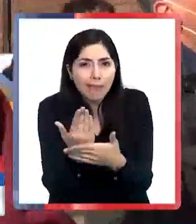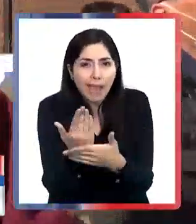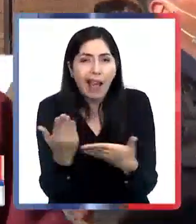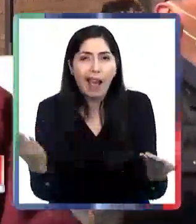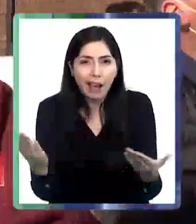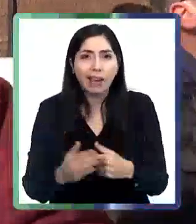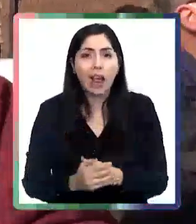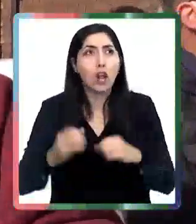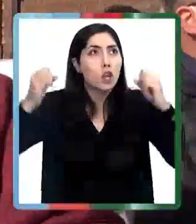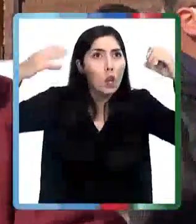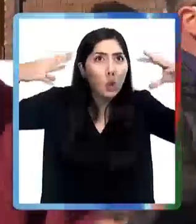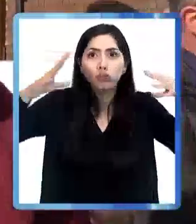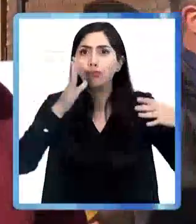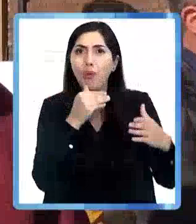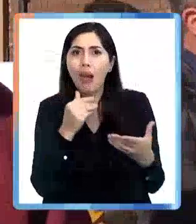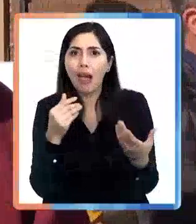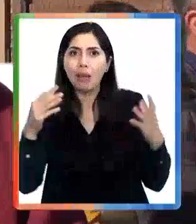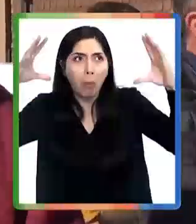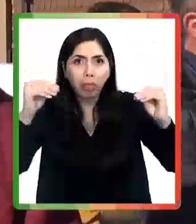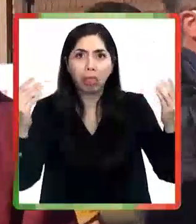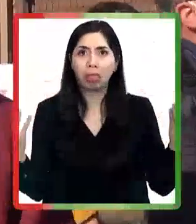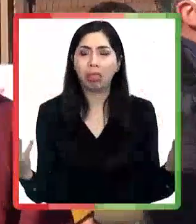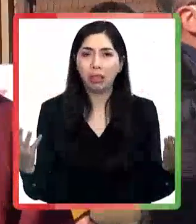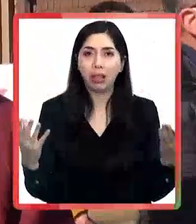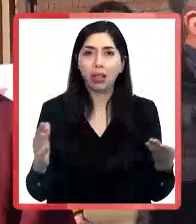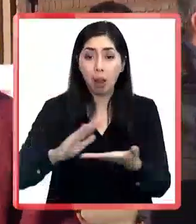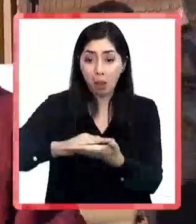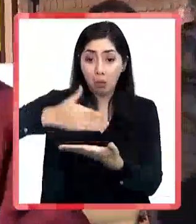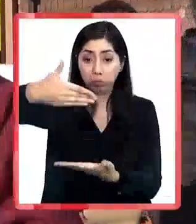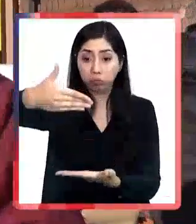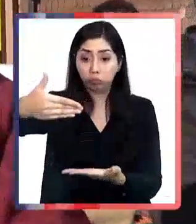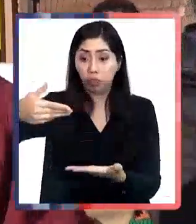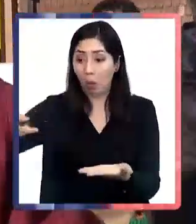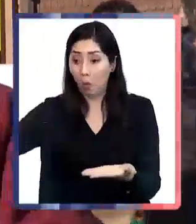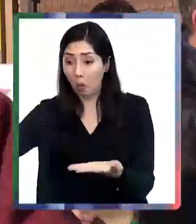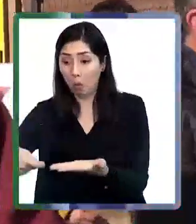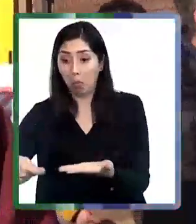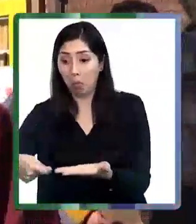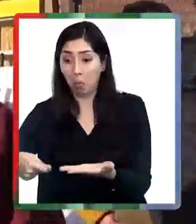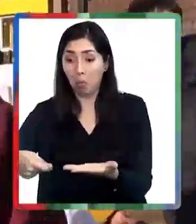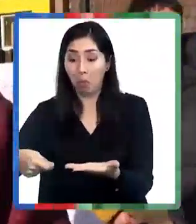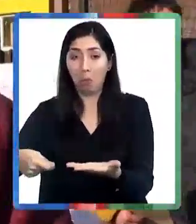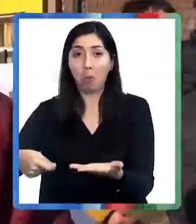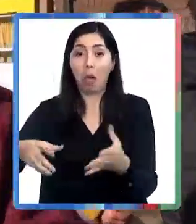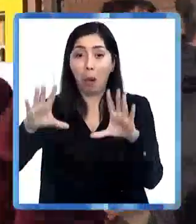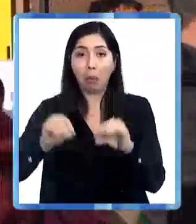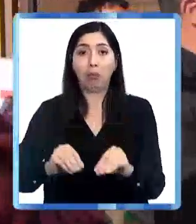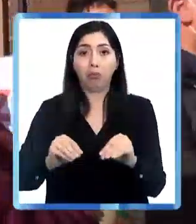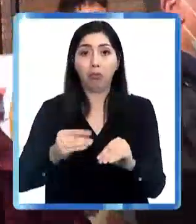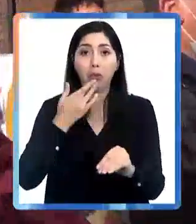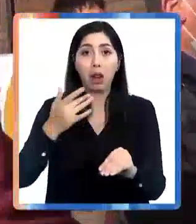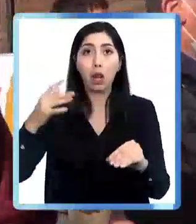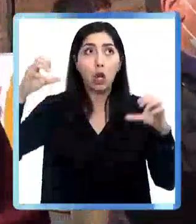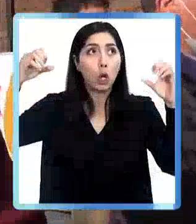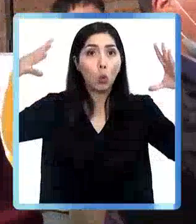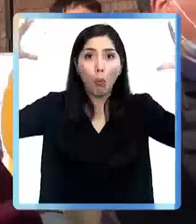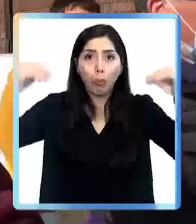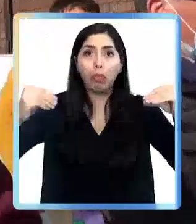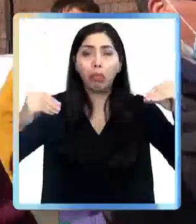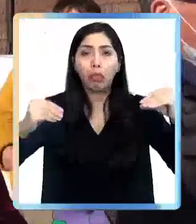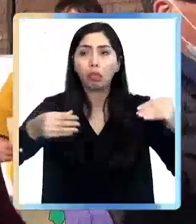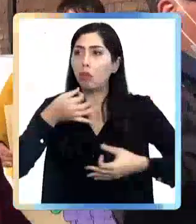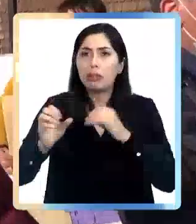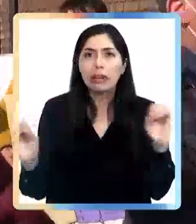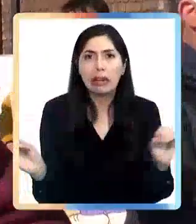La luz no tenemos. Luz eléctrica, encendemos nuestros nombres o los gatos y se corta el minuto. Así que nadie no dice nada.